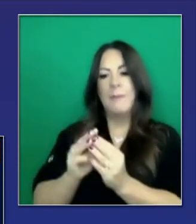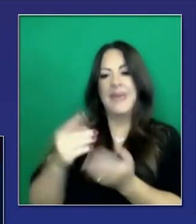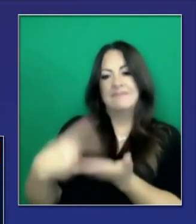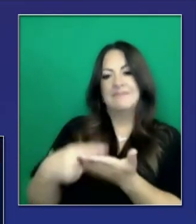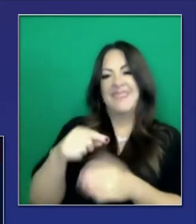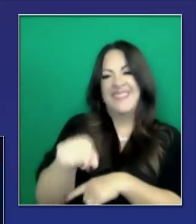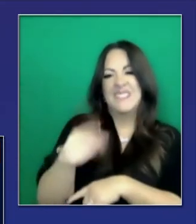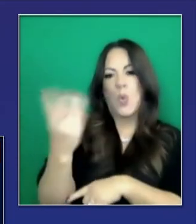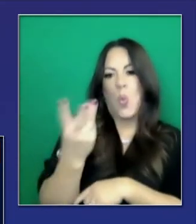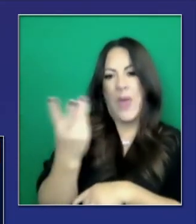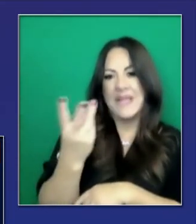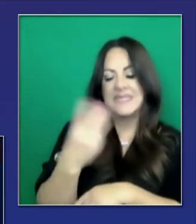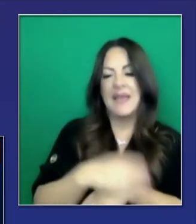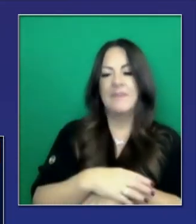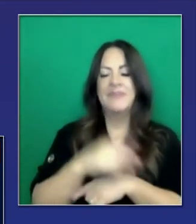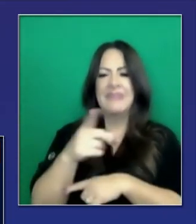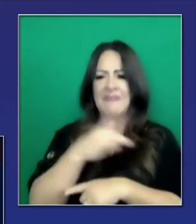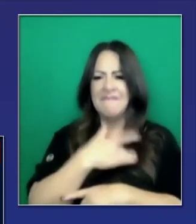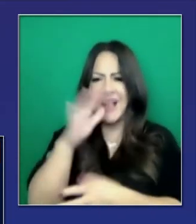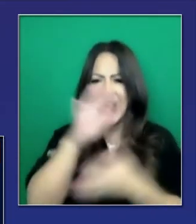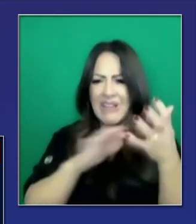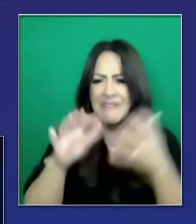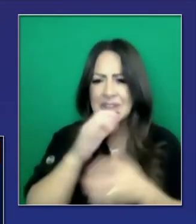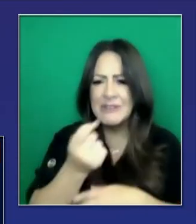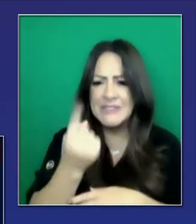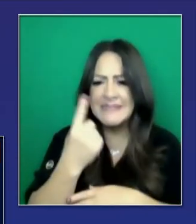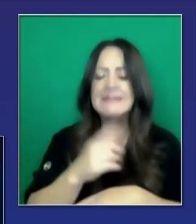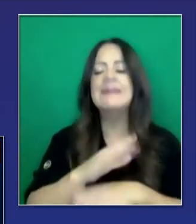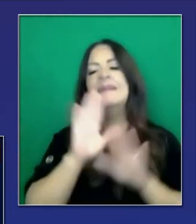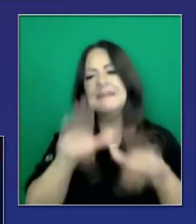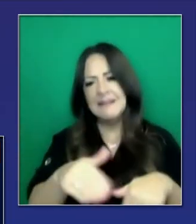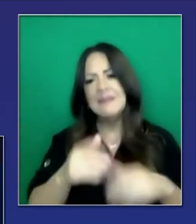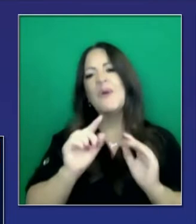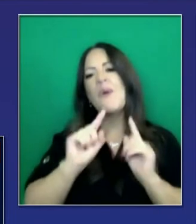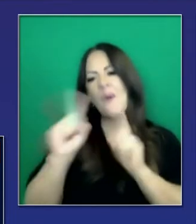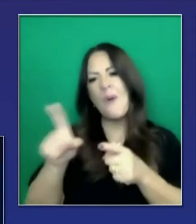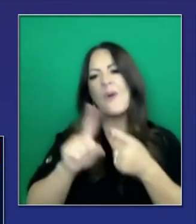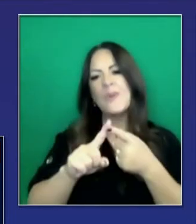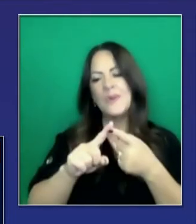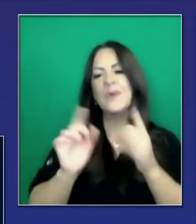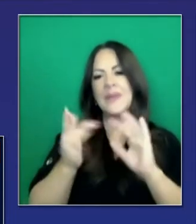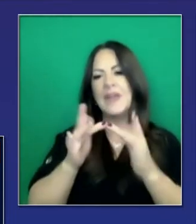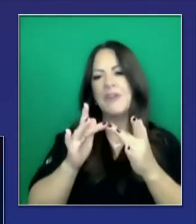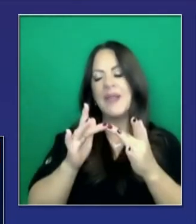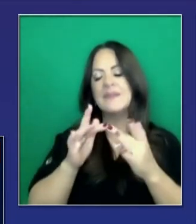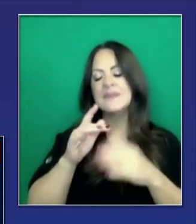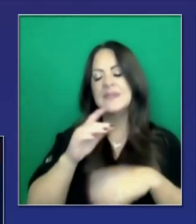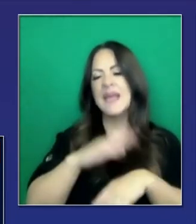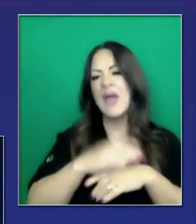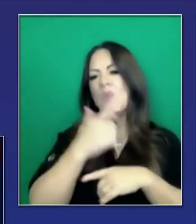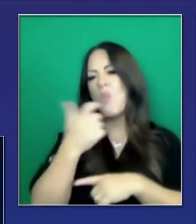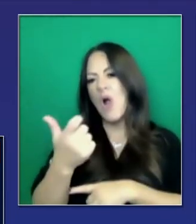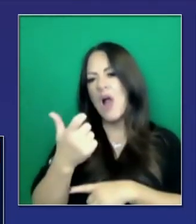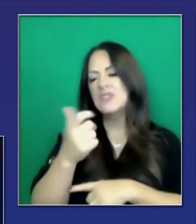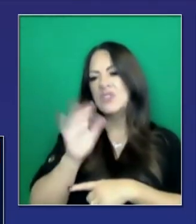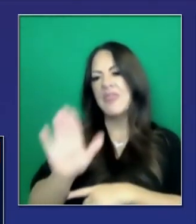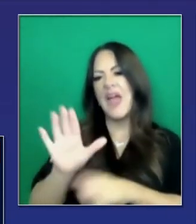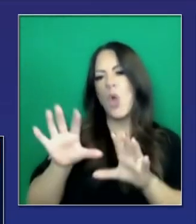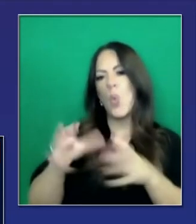vean la reseña. Y si se confundieron o si los confundí, habrá una versión más simple de esto este miércoles.